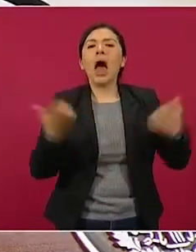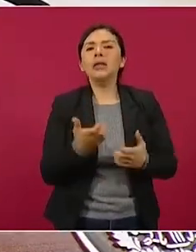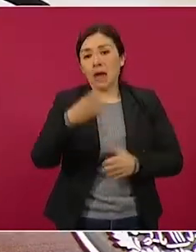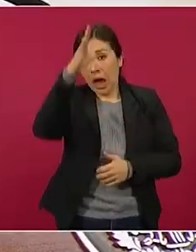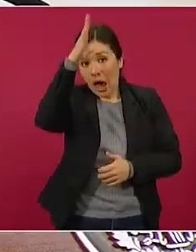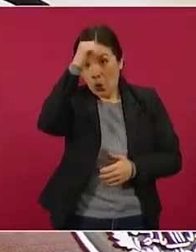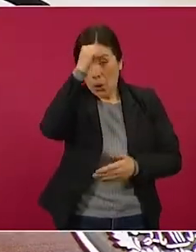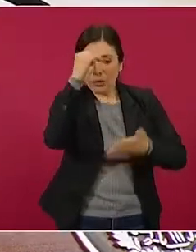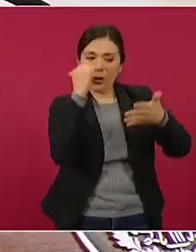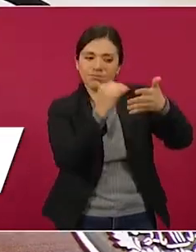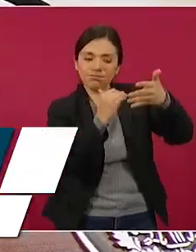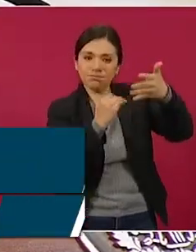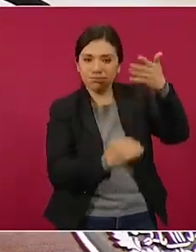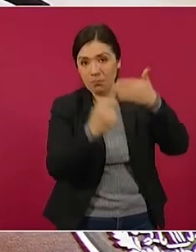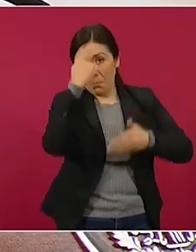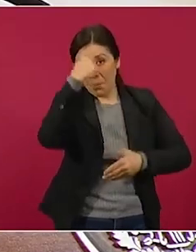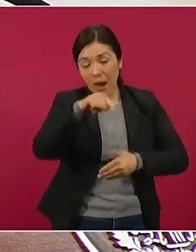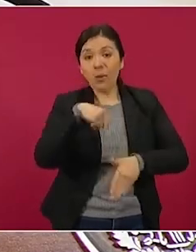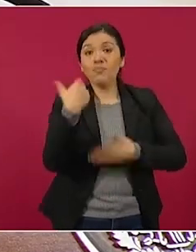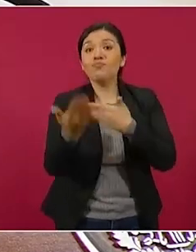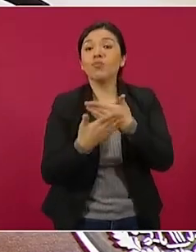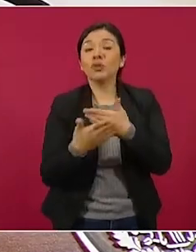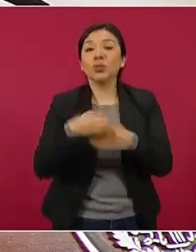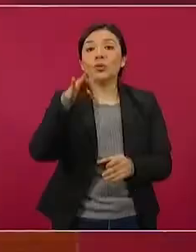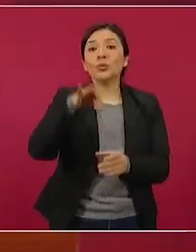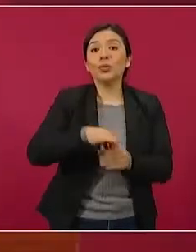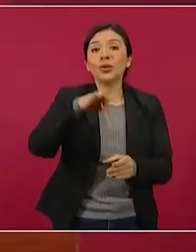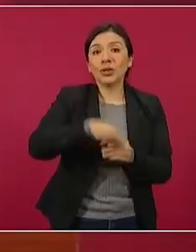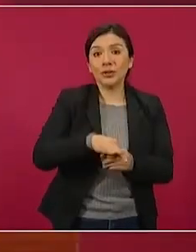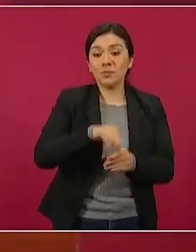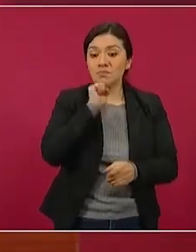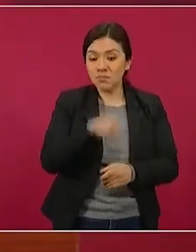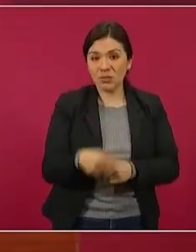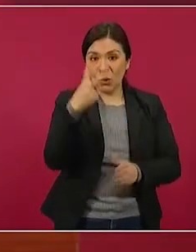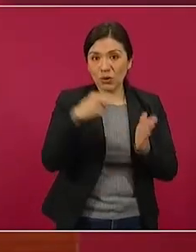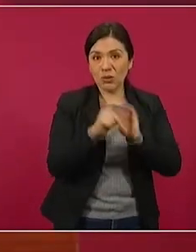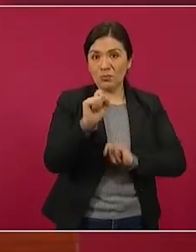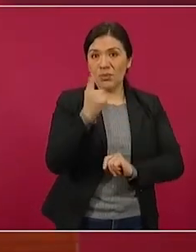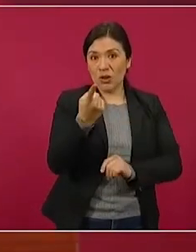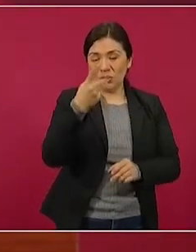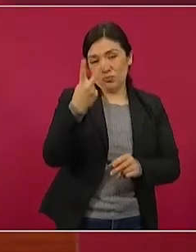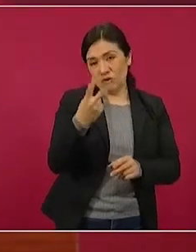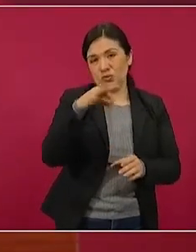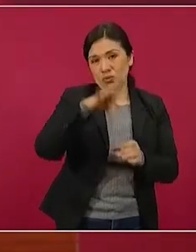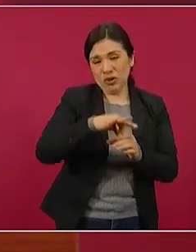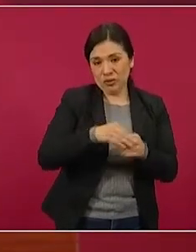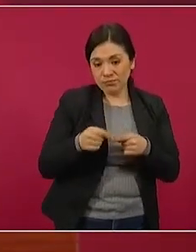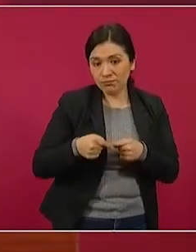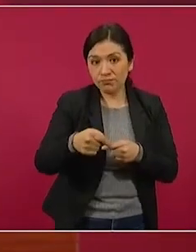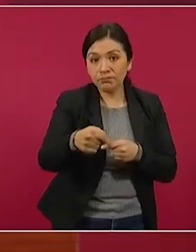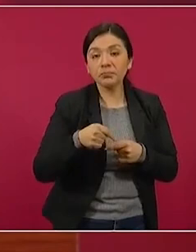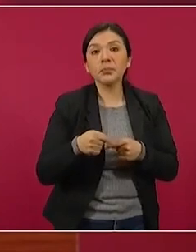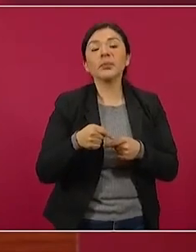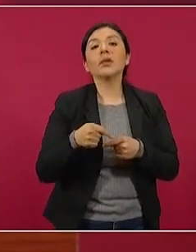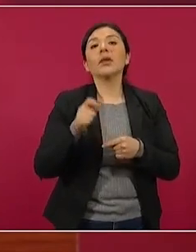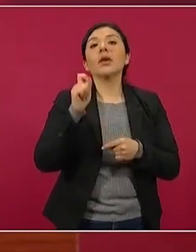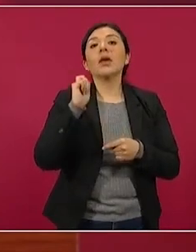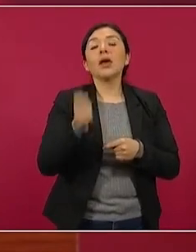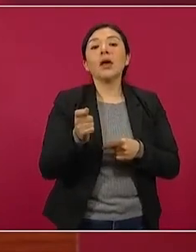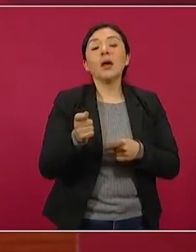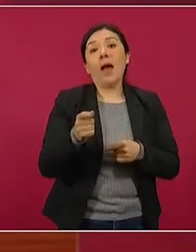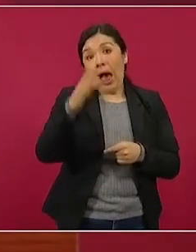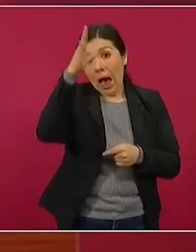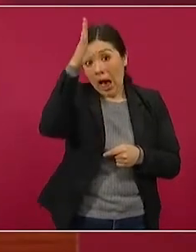rumbo a las elecciones de este año, 2022, para que